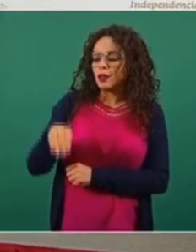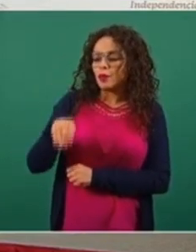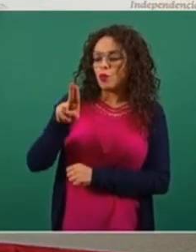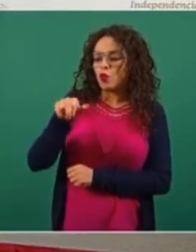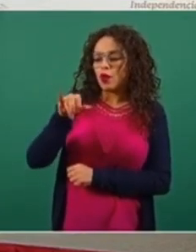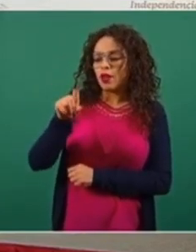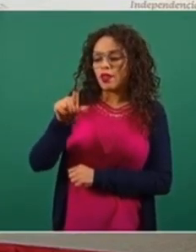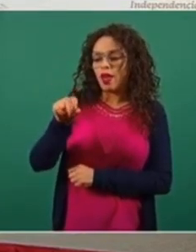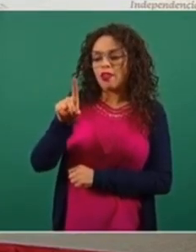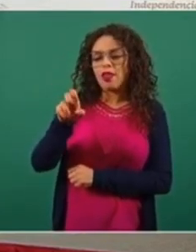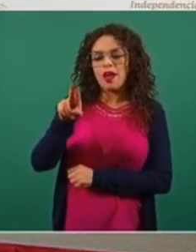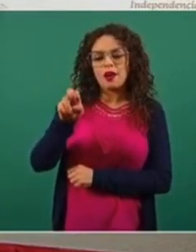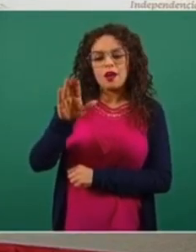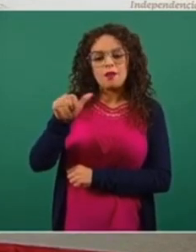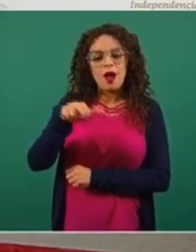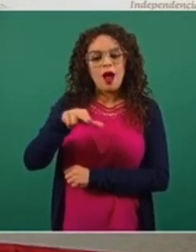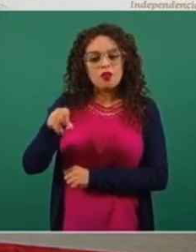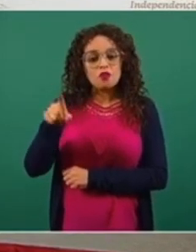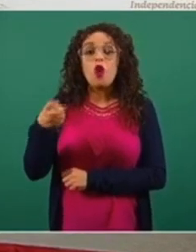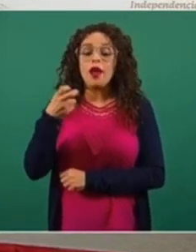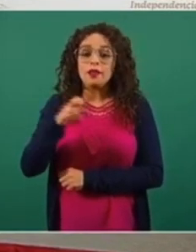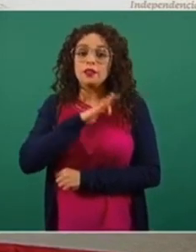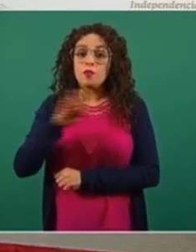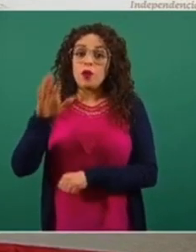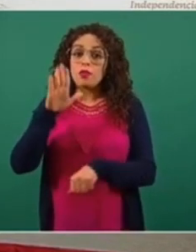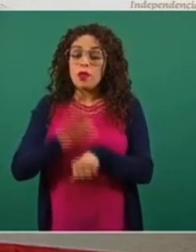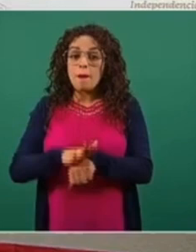efectividad ser mayor que la eficacia.